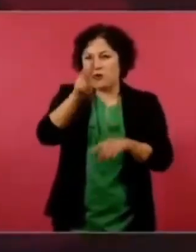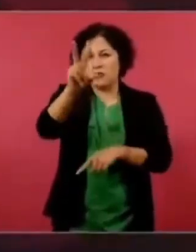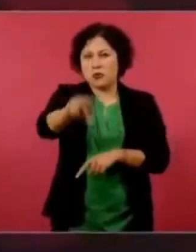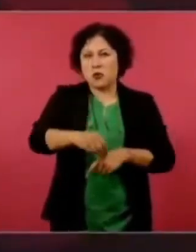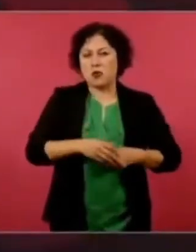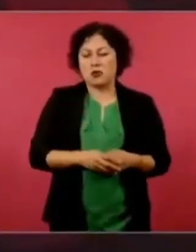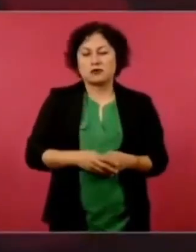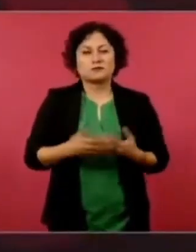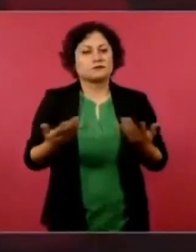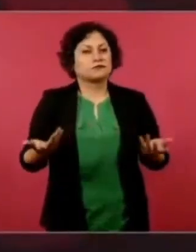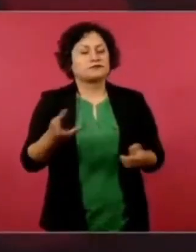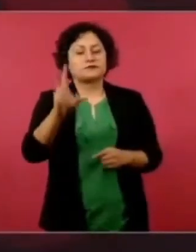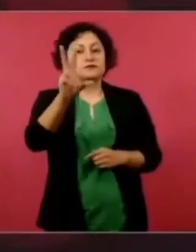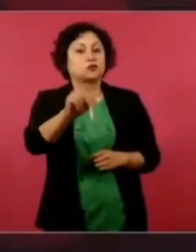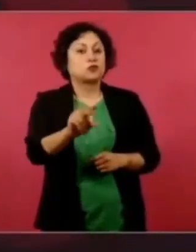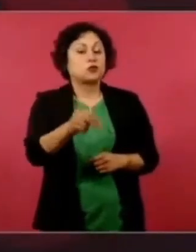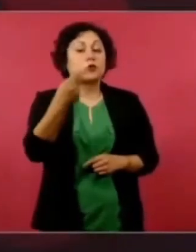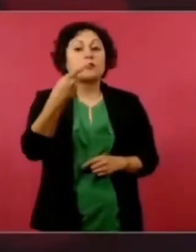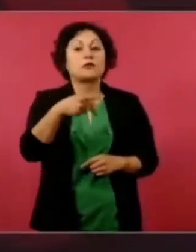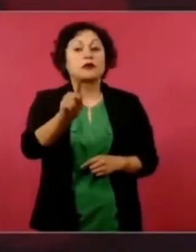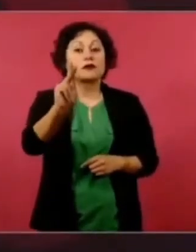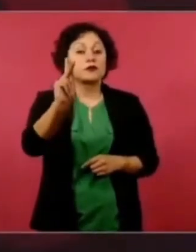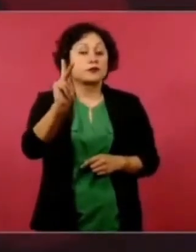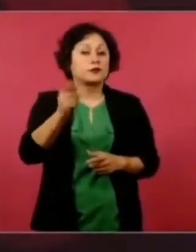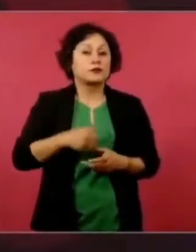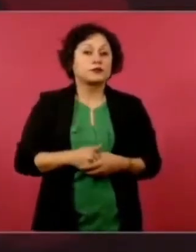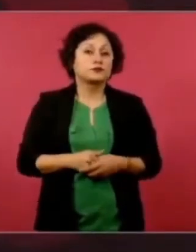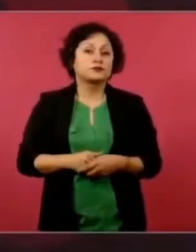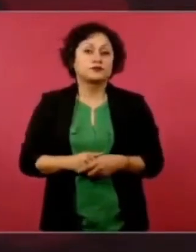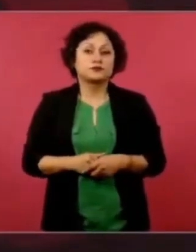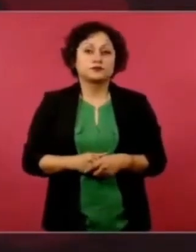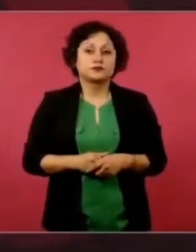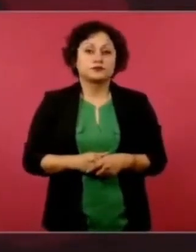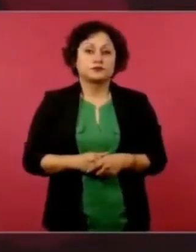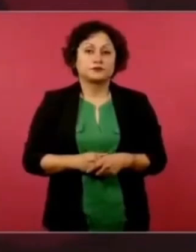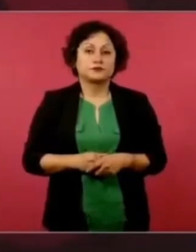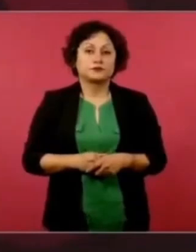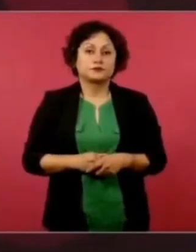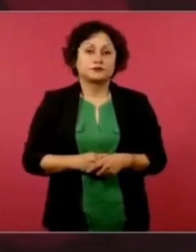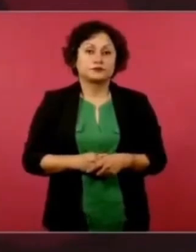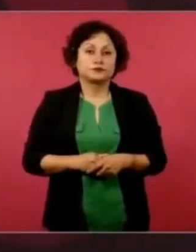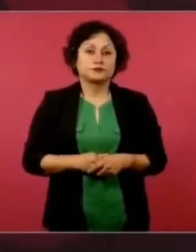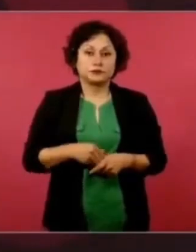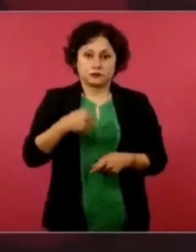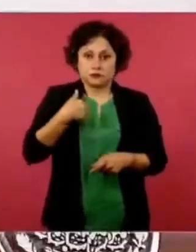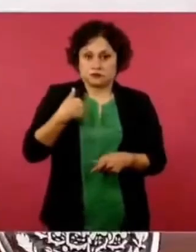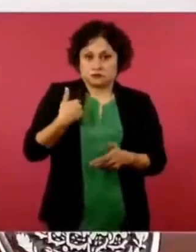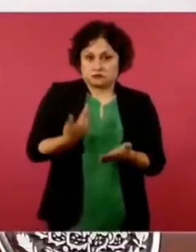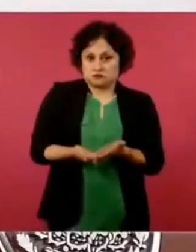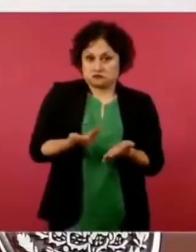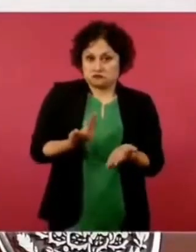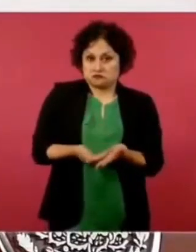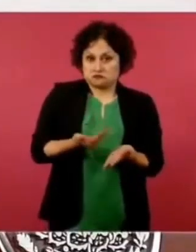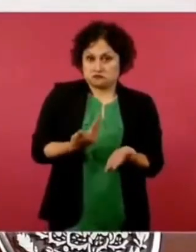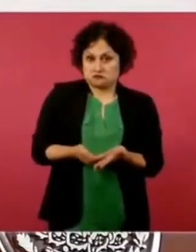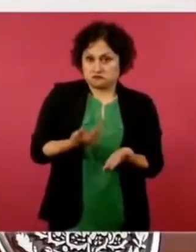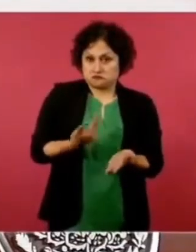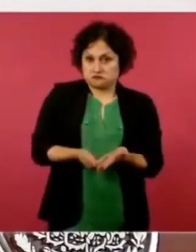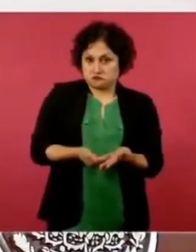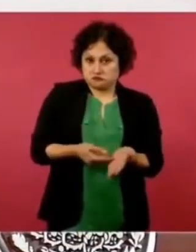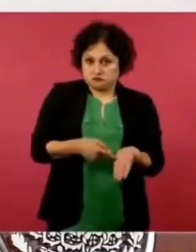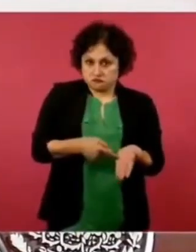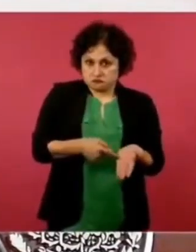es que tengo elementos para